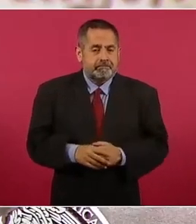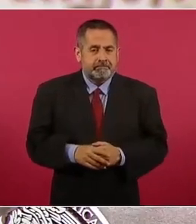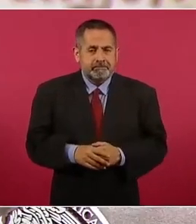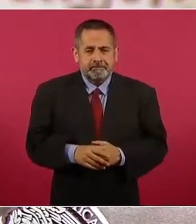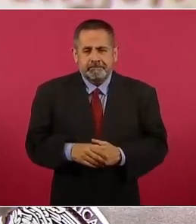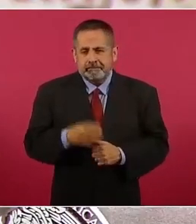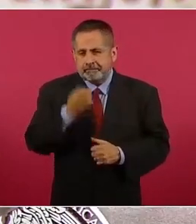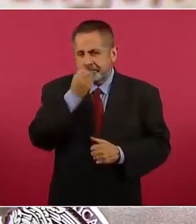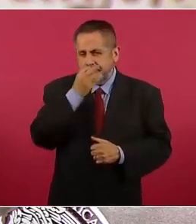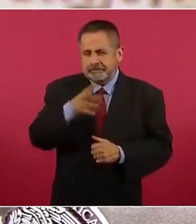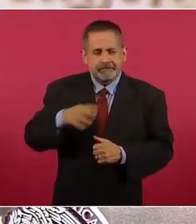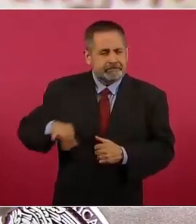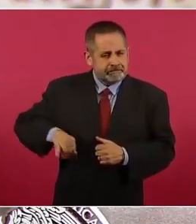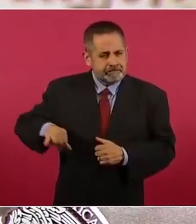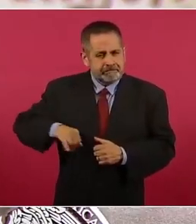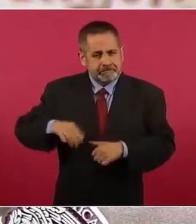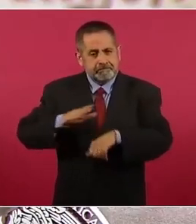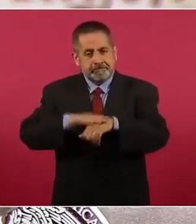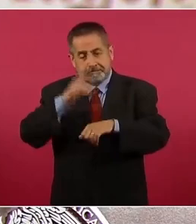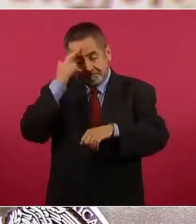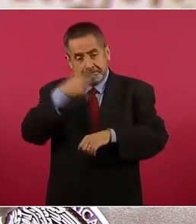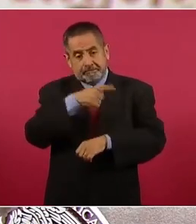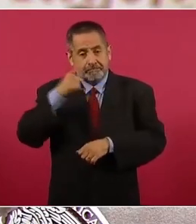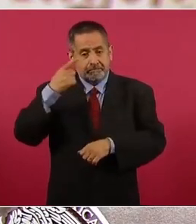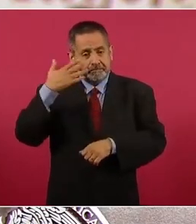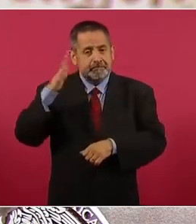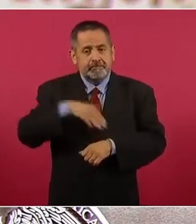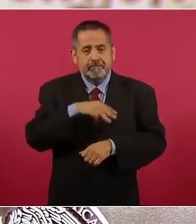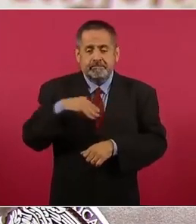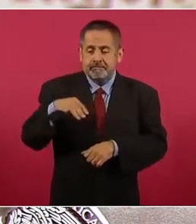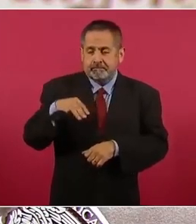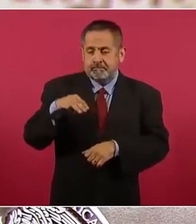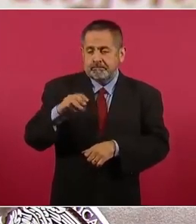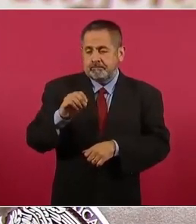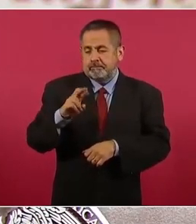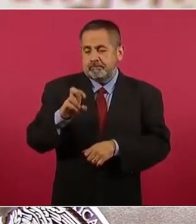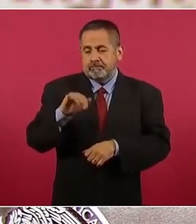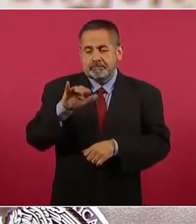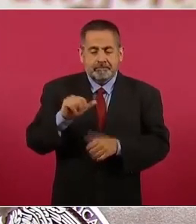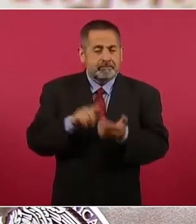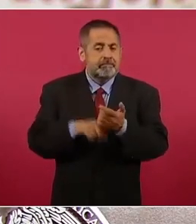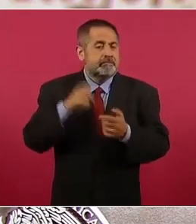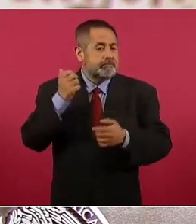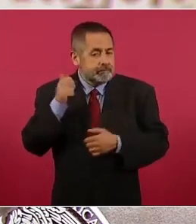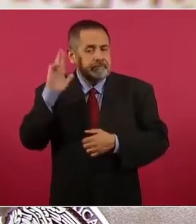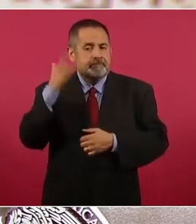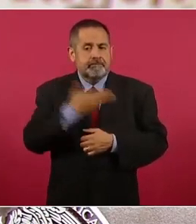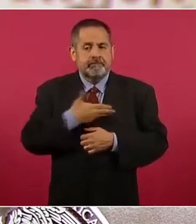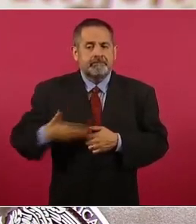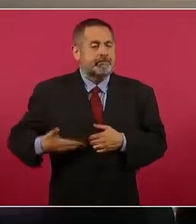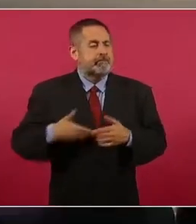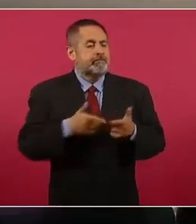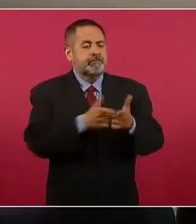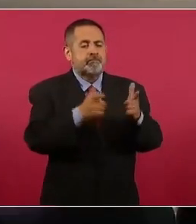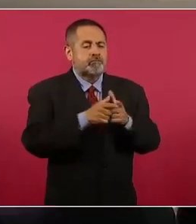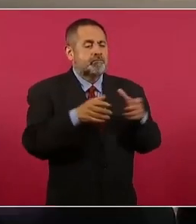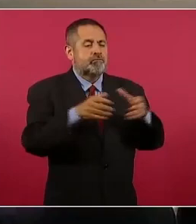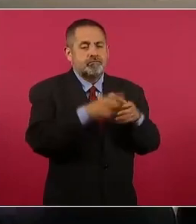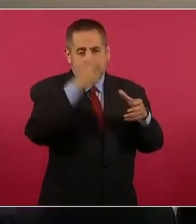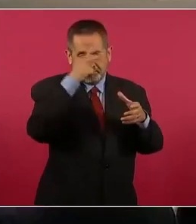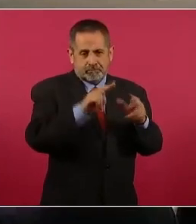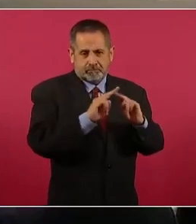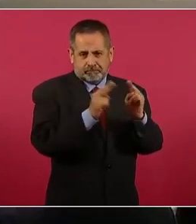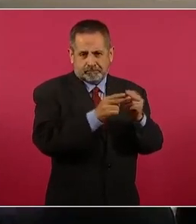interesante también recordar que la señora Morera, en 2009, que era presidenta de México Unido contra la Delincuencia,